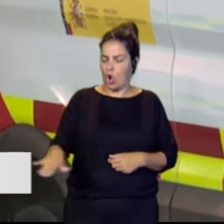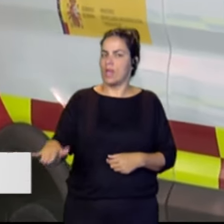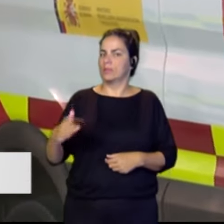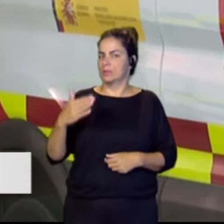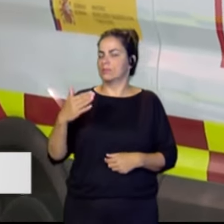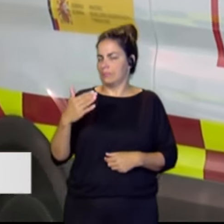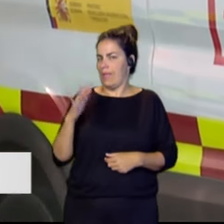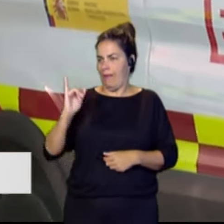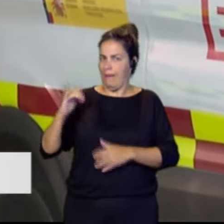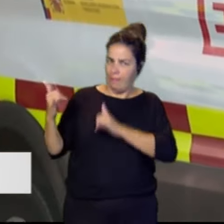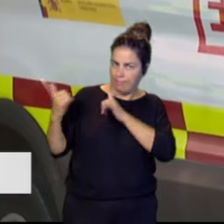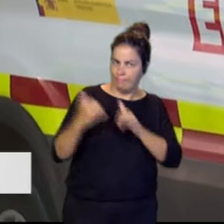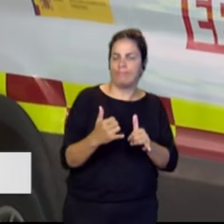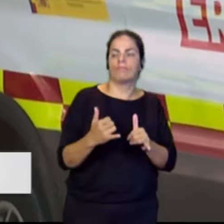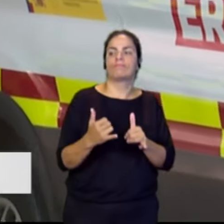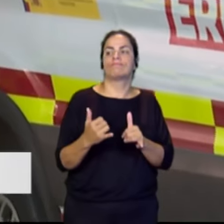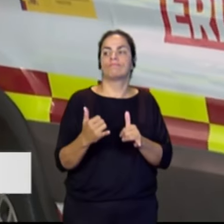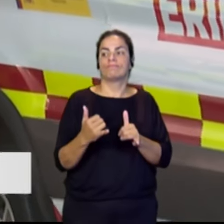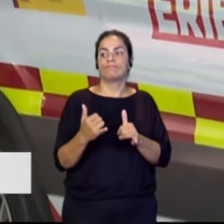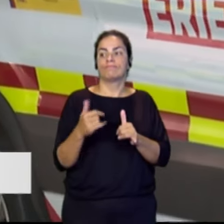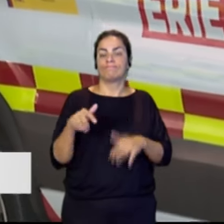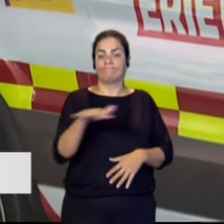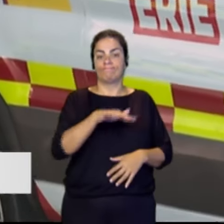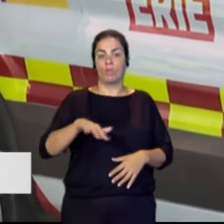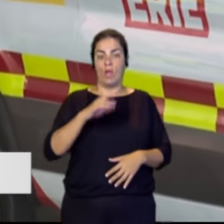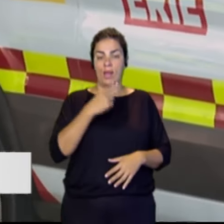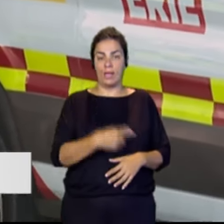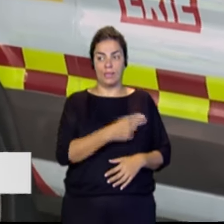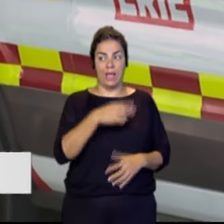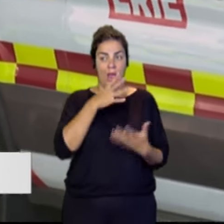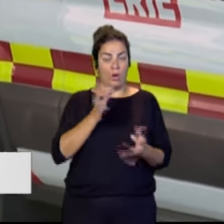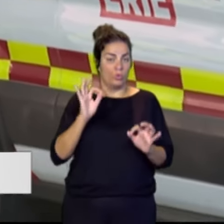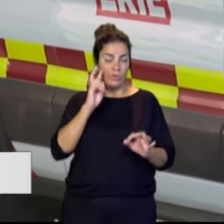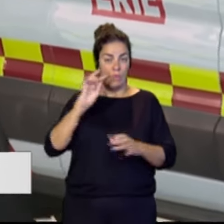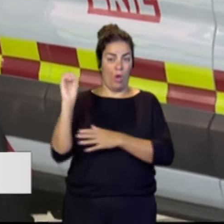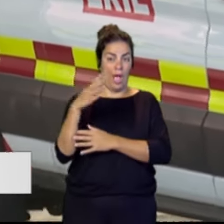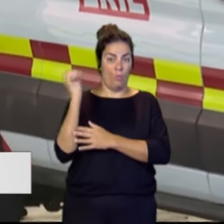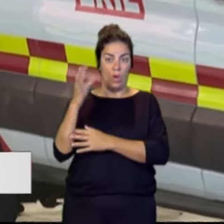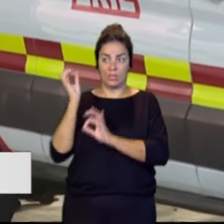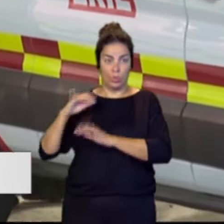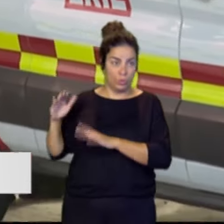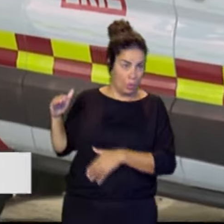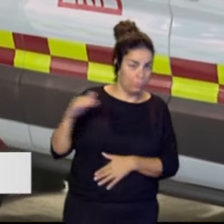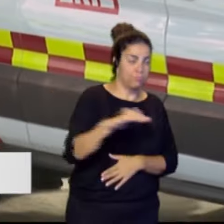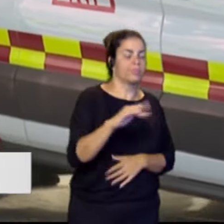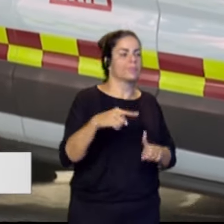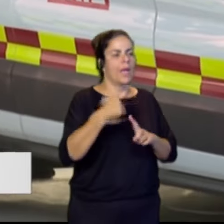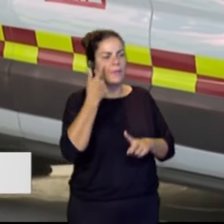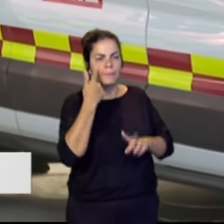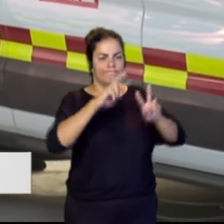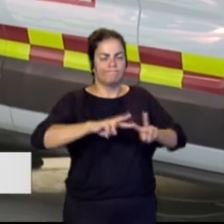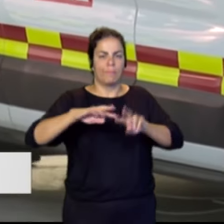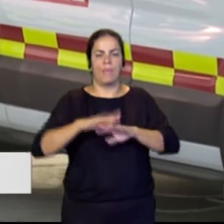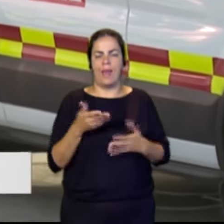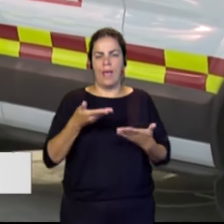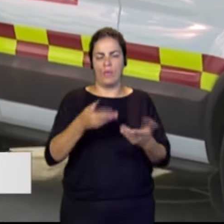de edad hasta este punto, en este momento, en los cristianos donde, como vemos, esta ambulancia acaba de llegar y está trabajando en la zona para asistir a las